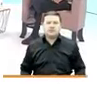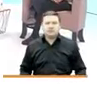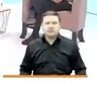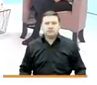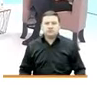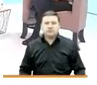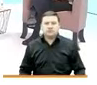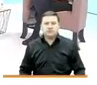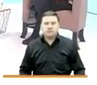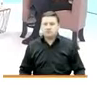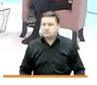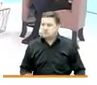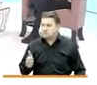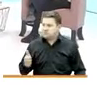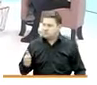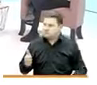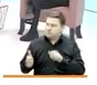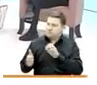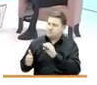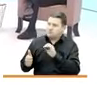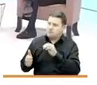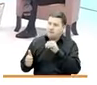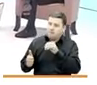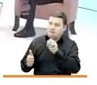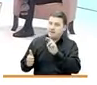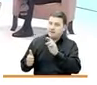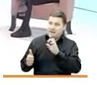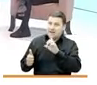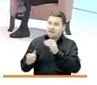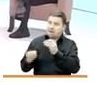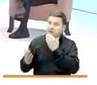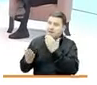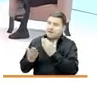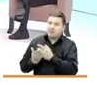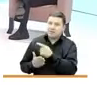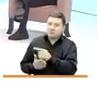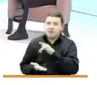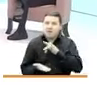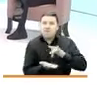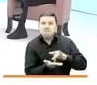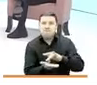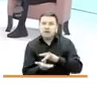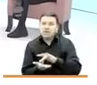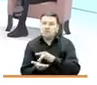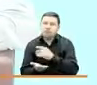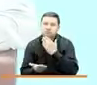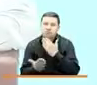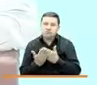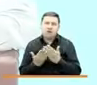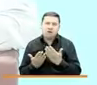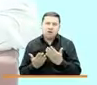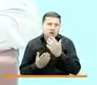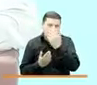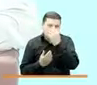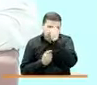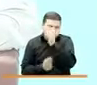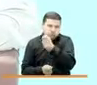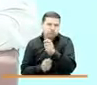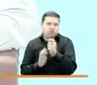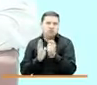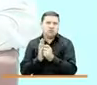Muy bien, Marcela, muchísimas gracias por tu participación, que valoramos altamente.